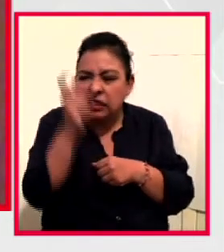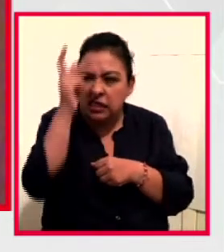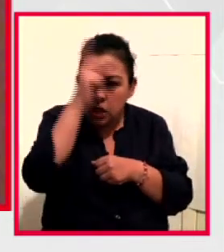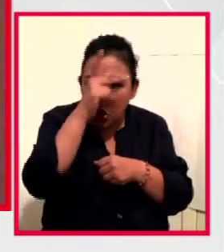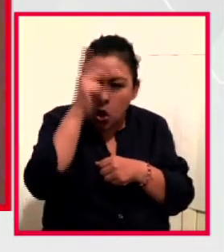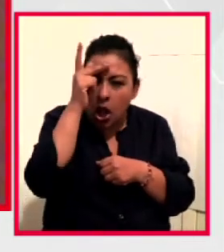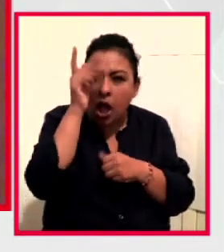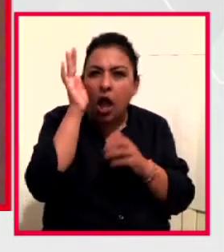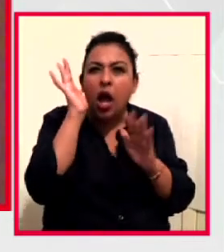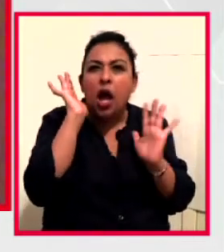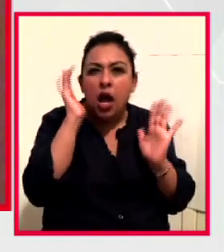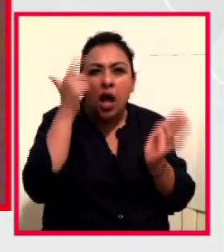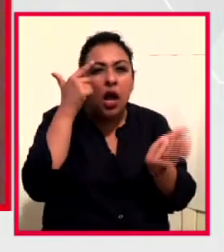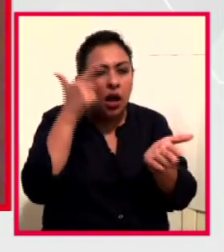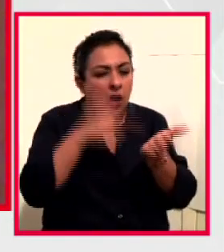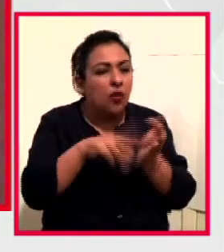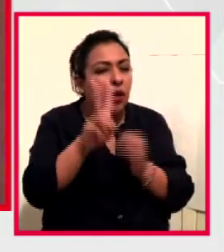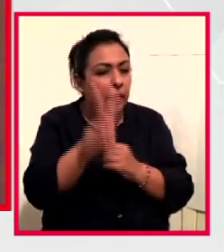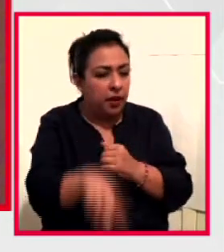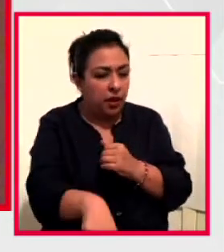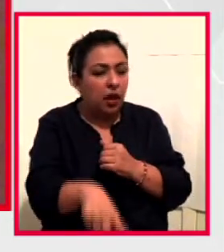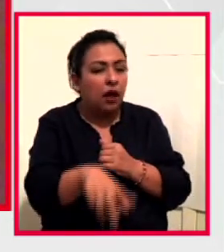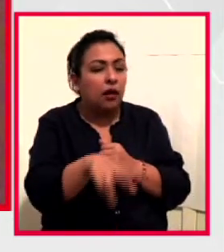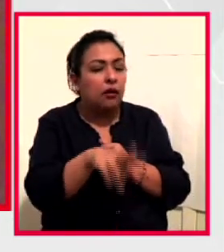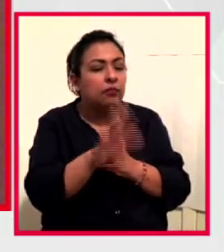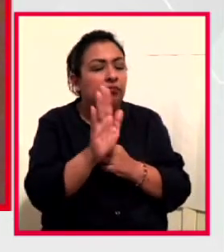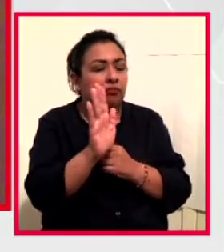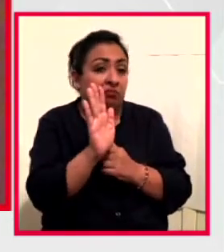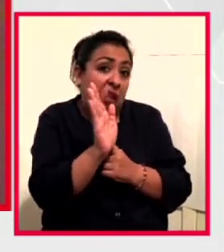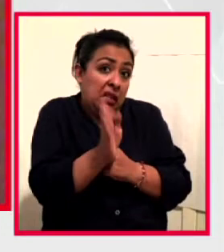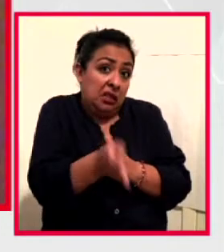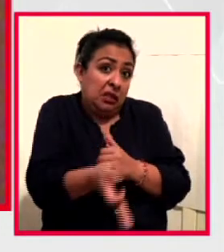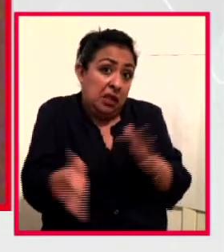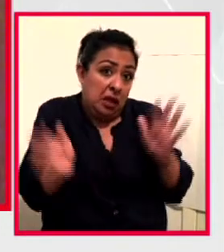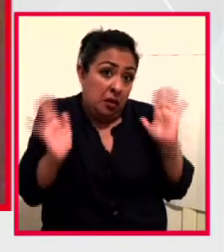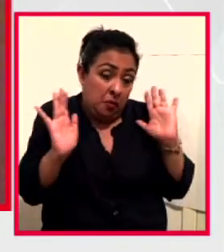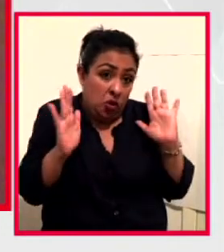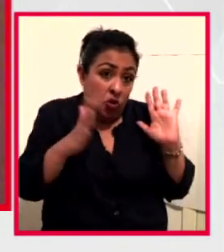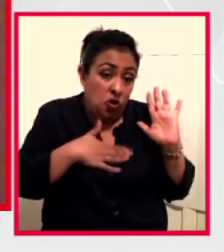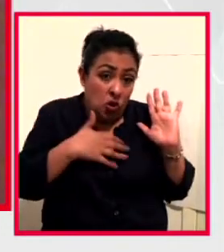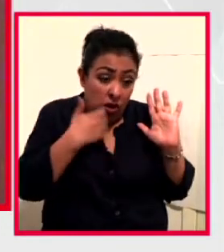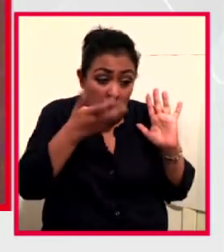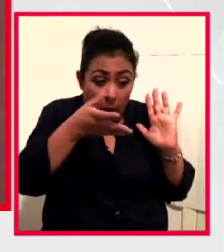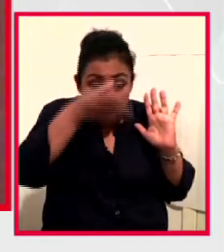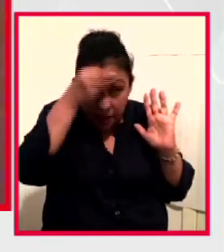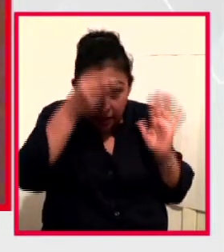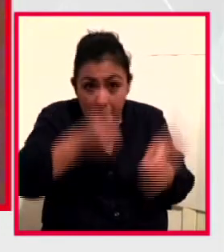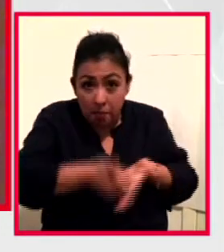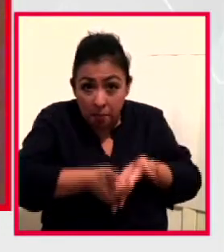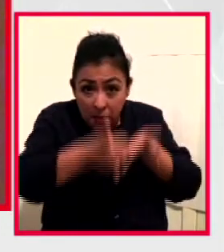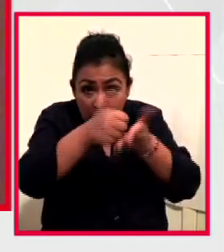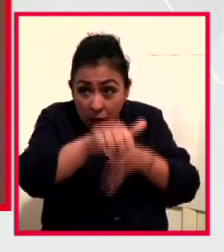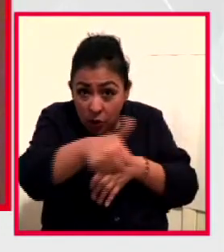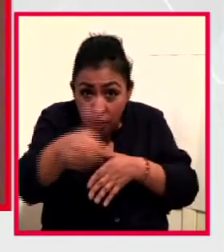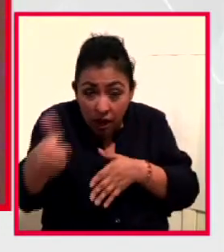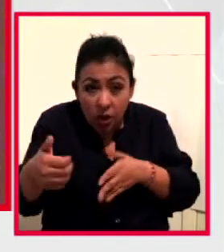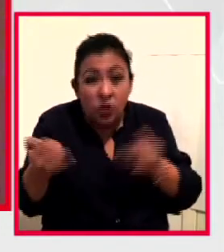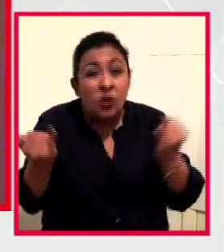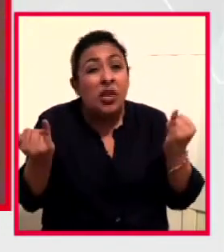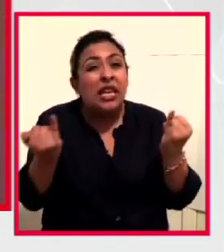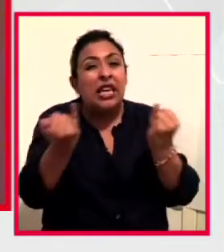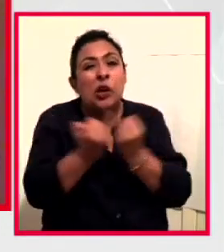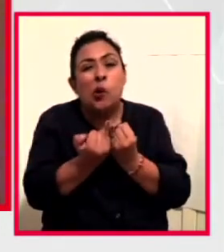creo que debo de reconocer que en el fondo eso que quería aprender para ayudar a otros también implicaba